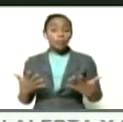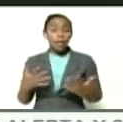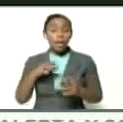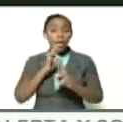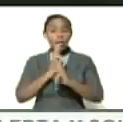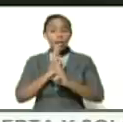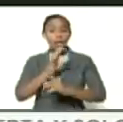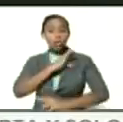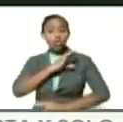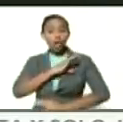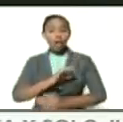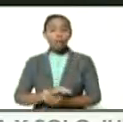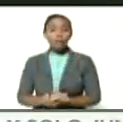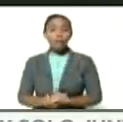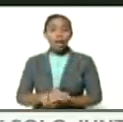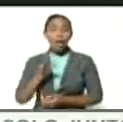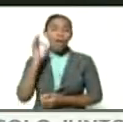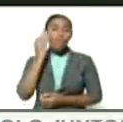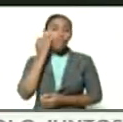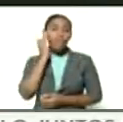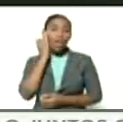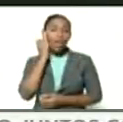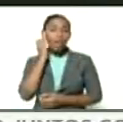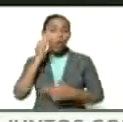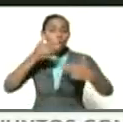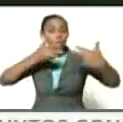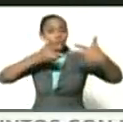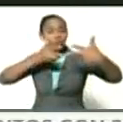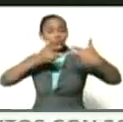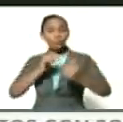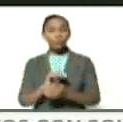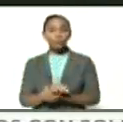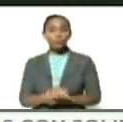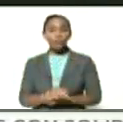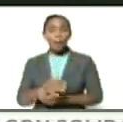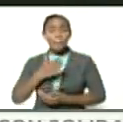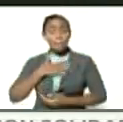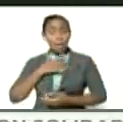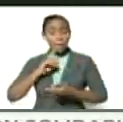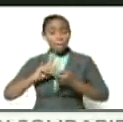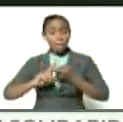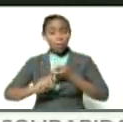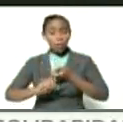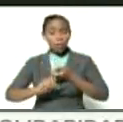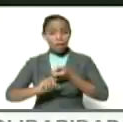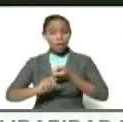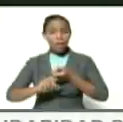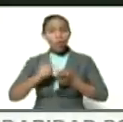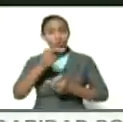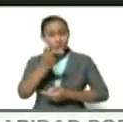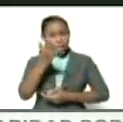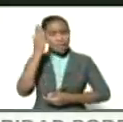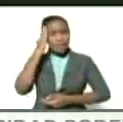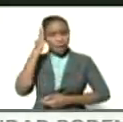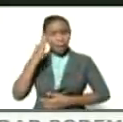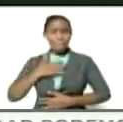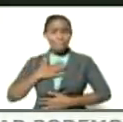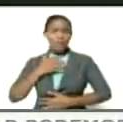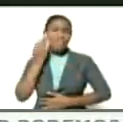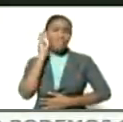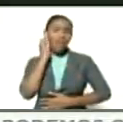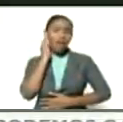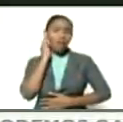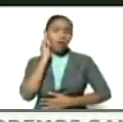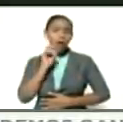sociales, del Facebook Live de mi esposa Cilia Flores, porque ustedes saben que mi Facebook